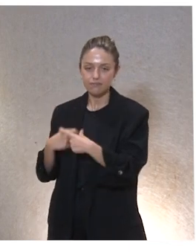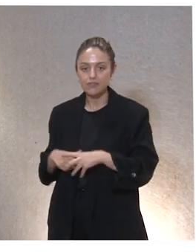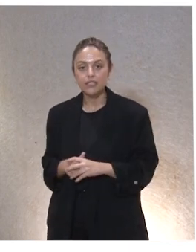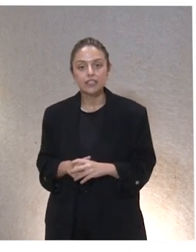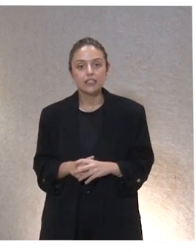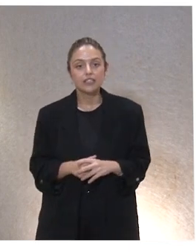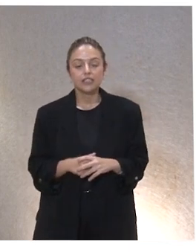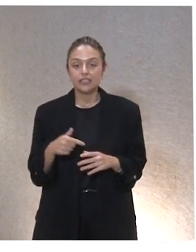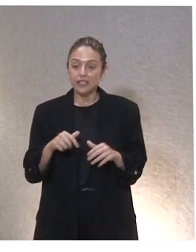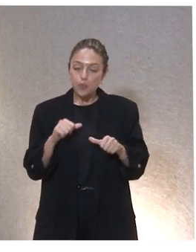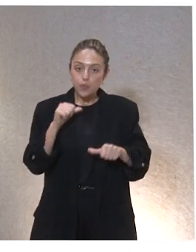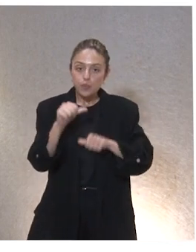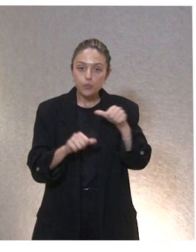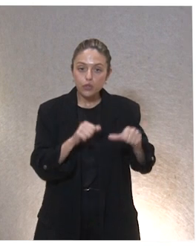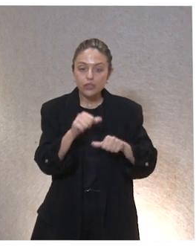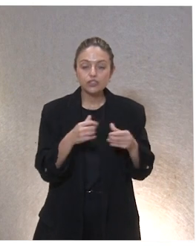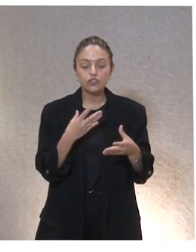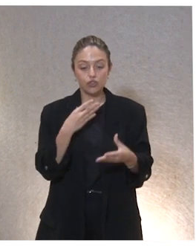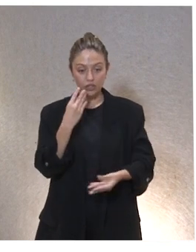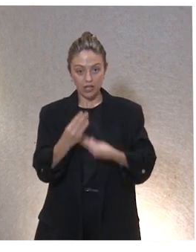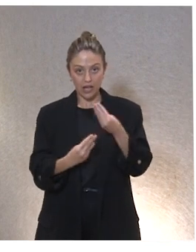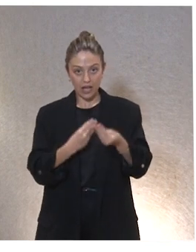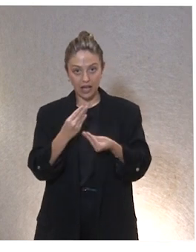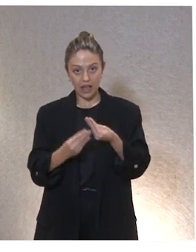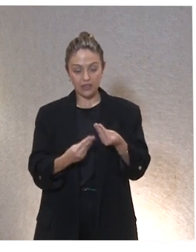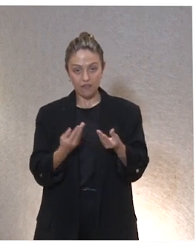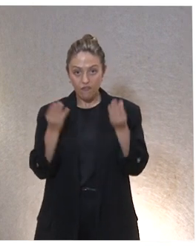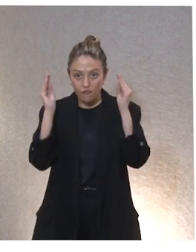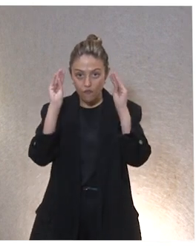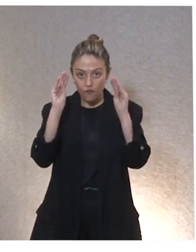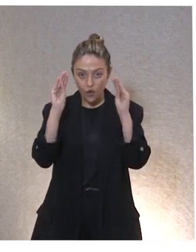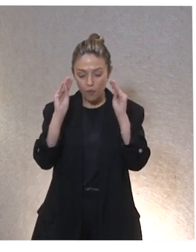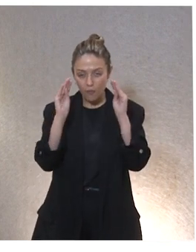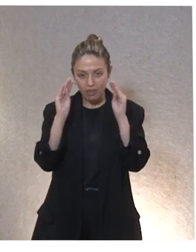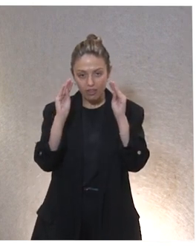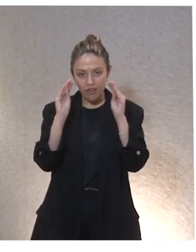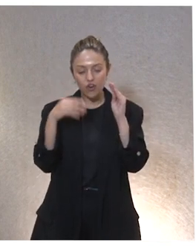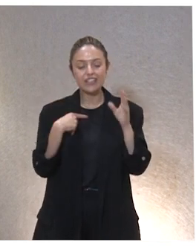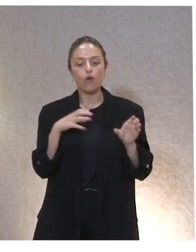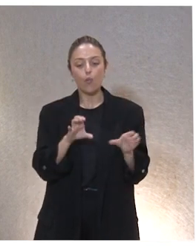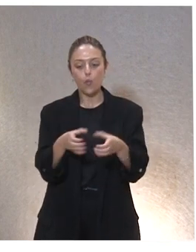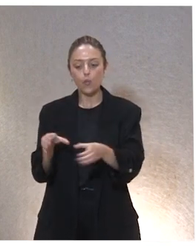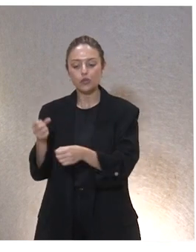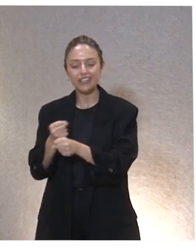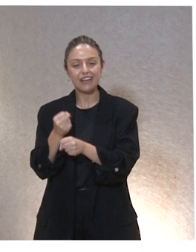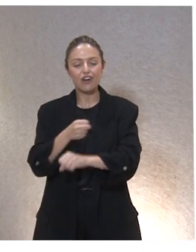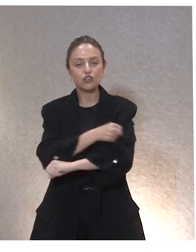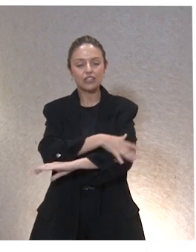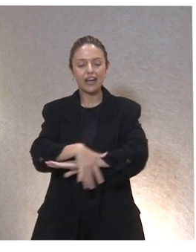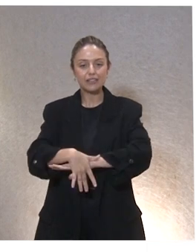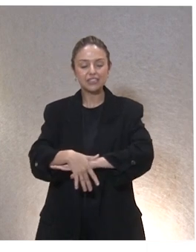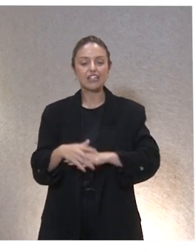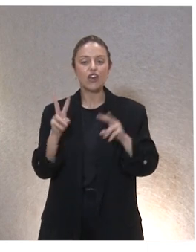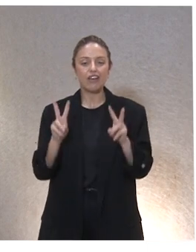en este proceso se hace una formación masiva a la entidad y se generan grupos de trabajo transversales sobre